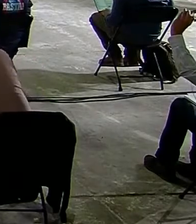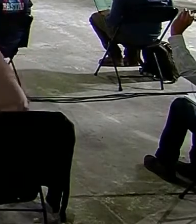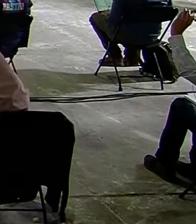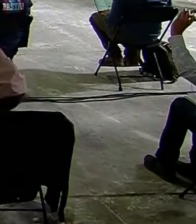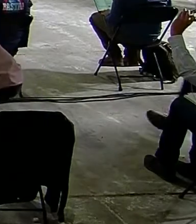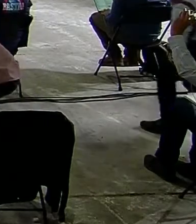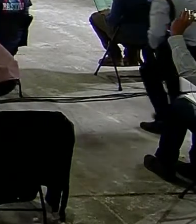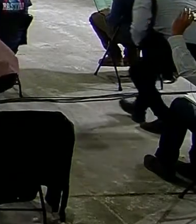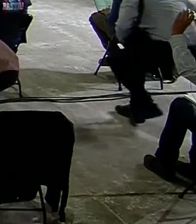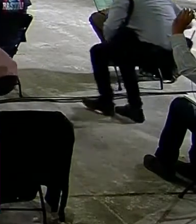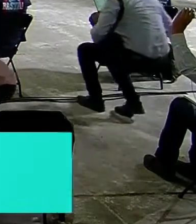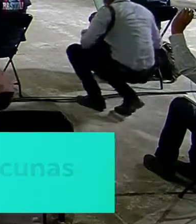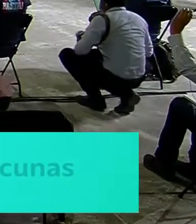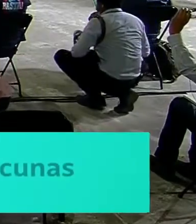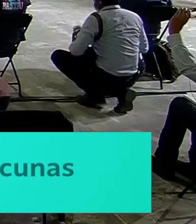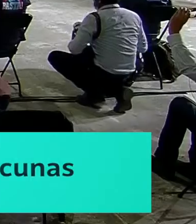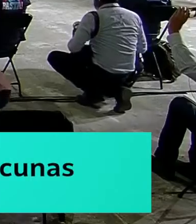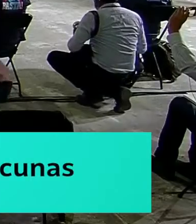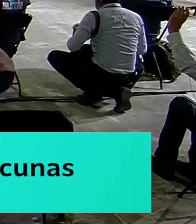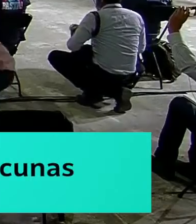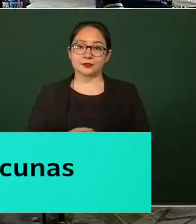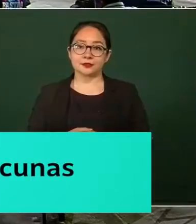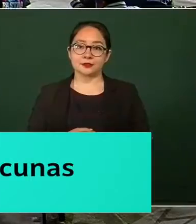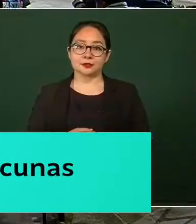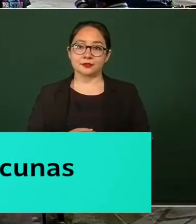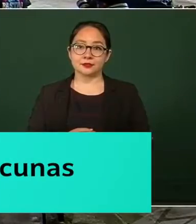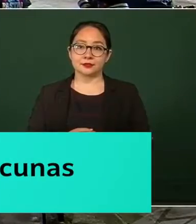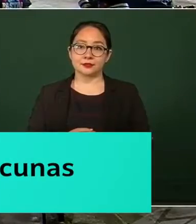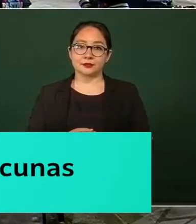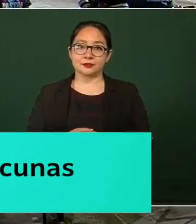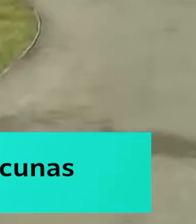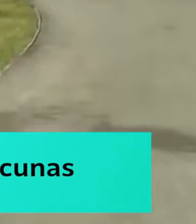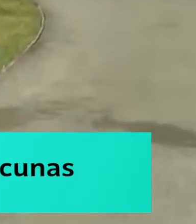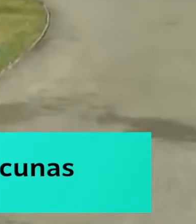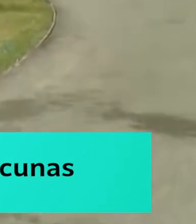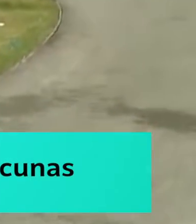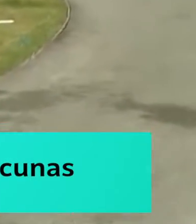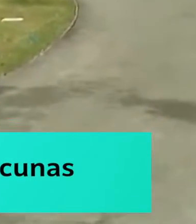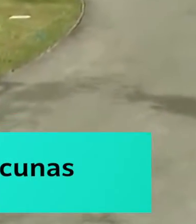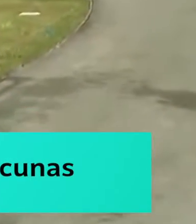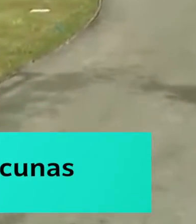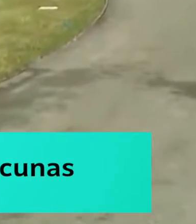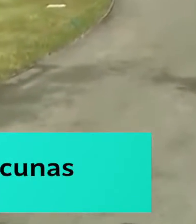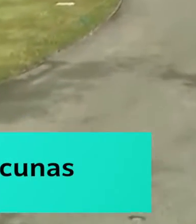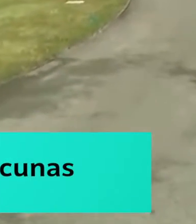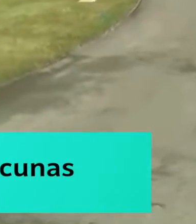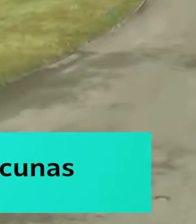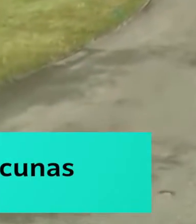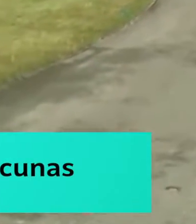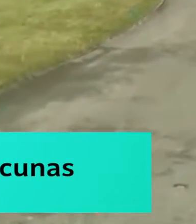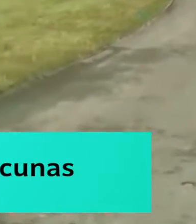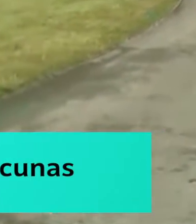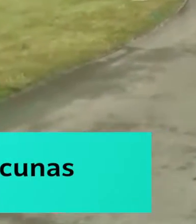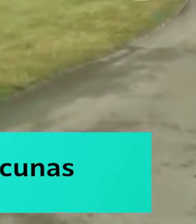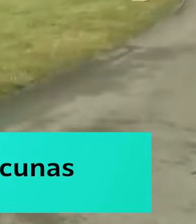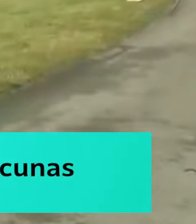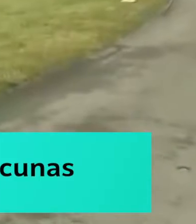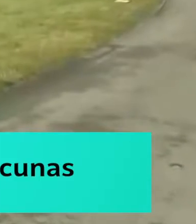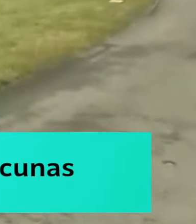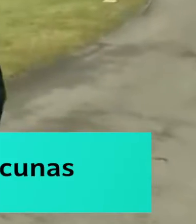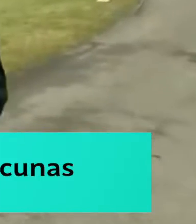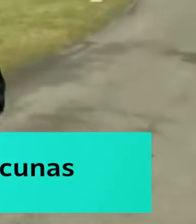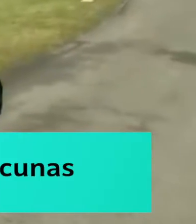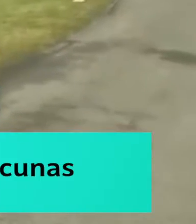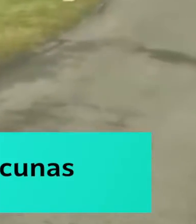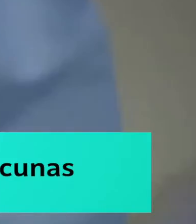El presidente de México, Andrés Manuel López Obrador, agradeció a su homólogo de Estados Unidos, Joe Biden, por haber enviado a México, en